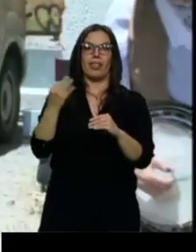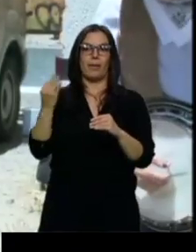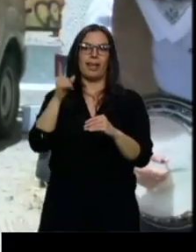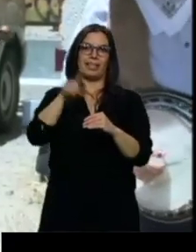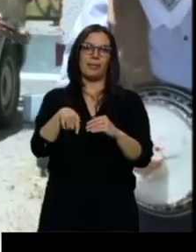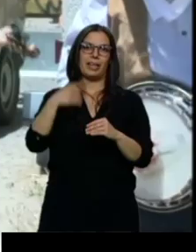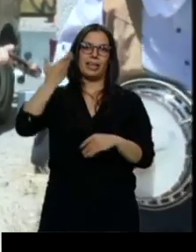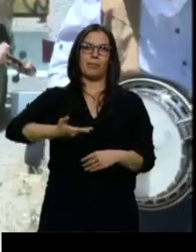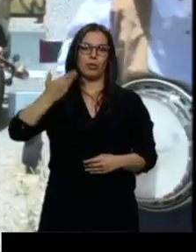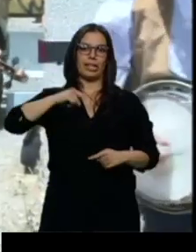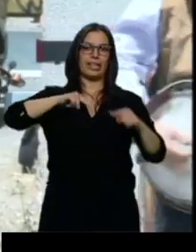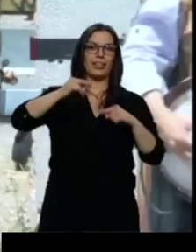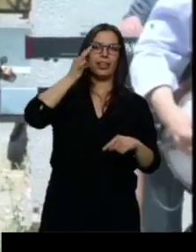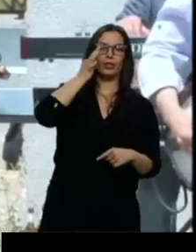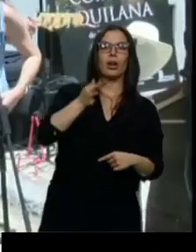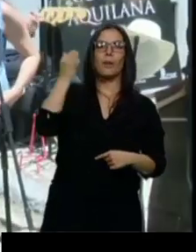la directora, Ana Zamora.